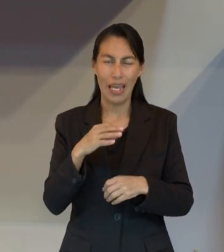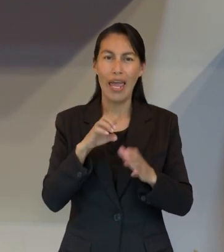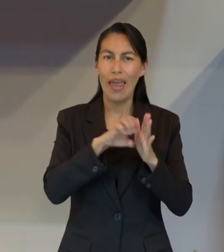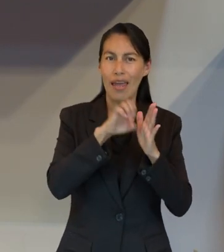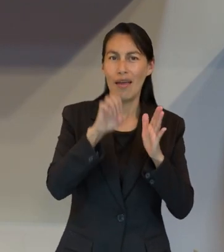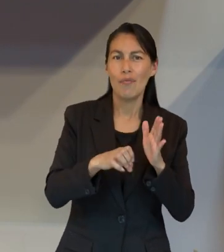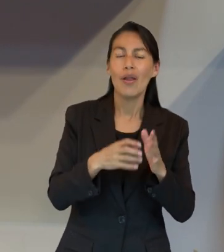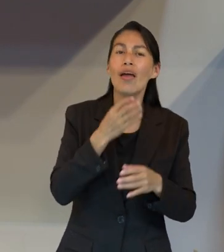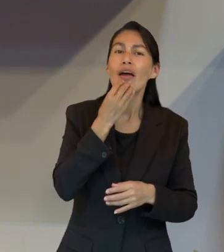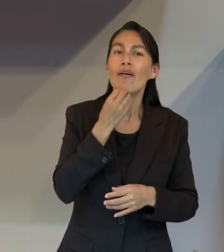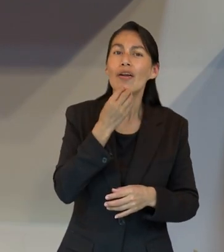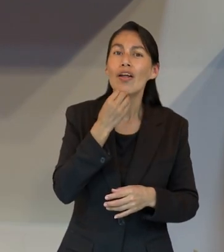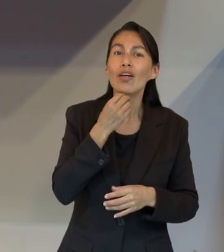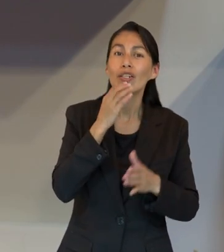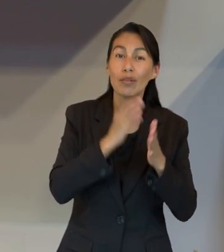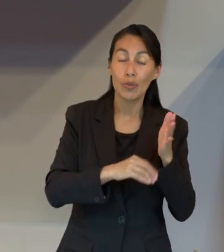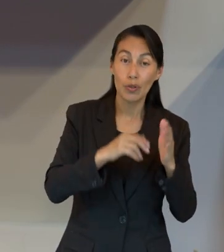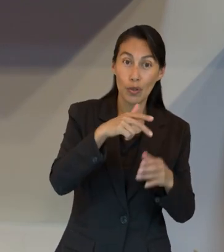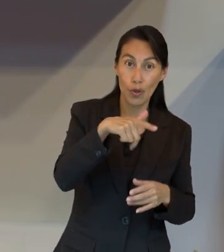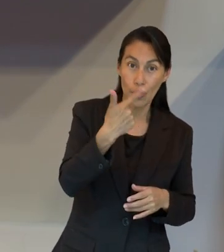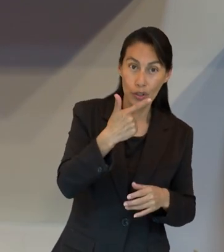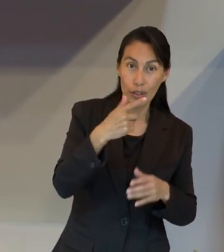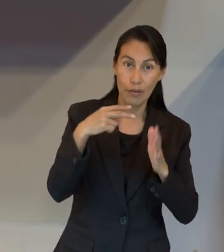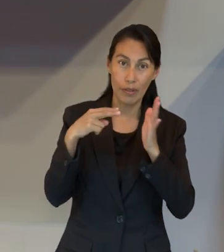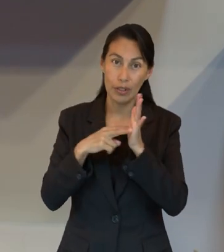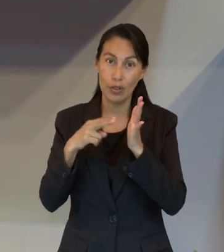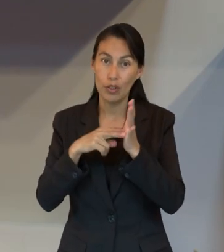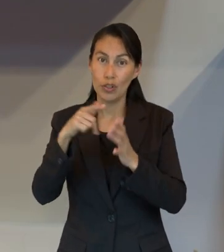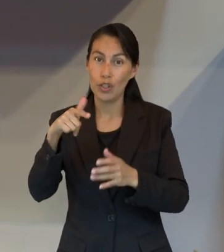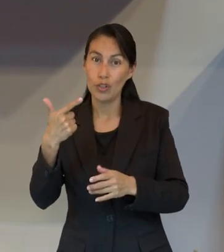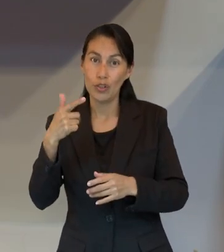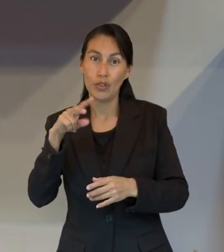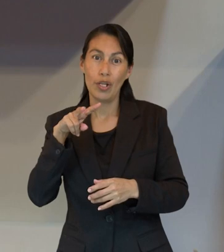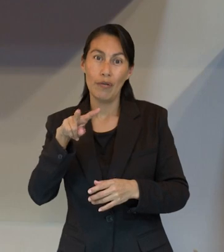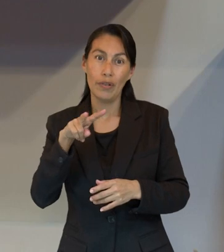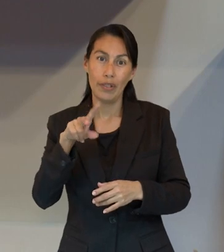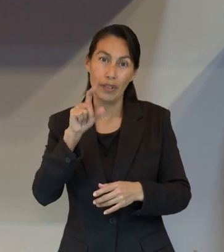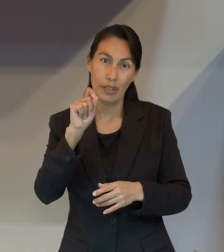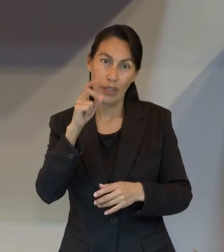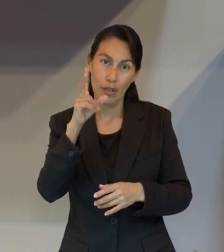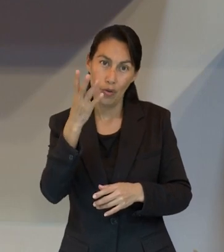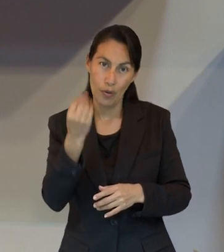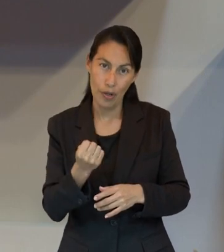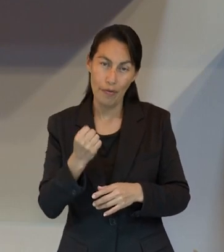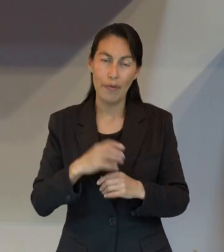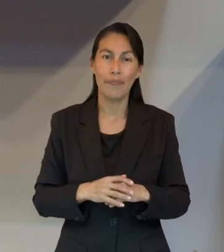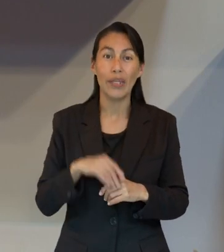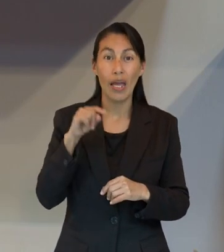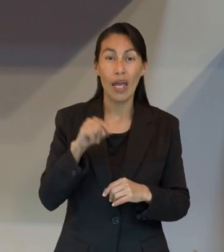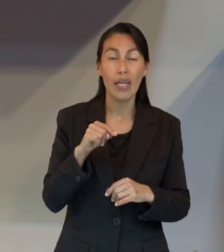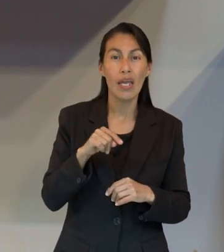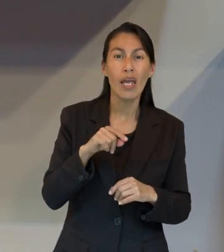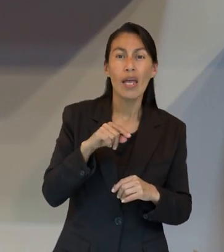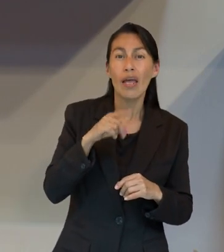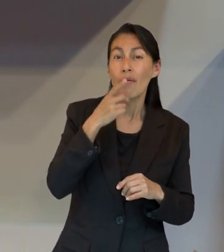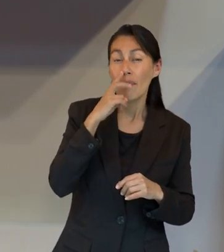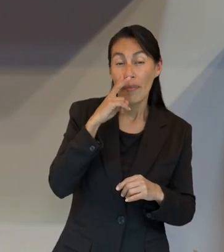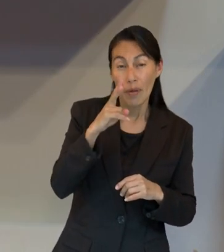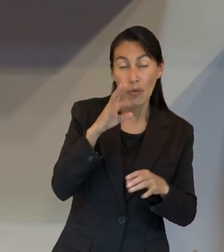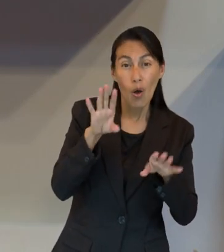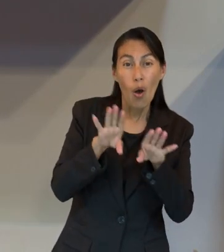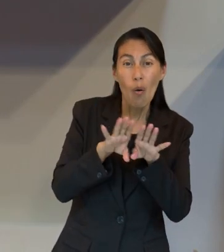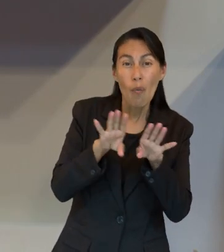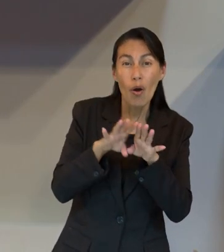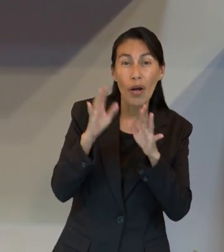ejemplo, en Hebreos 12, los versículos 18 al 29 y en los versos 22 al 24, vemos a Jesús